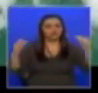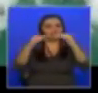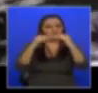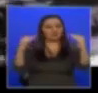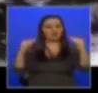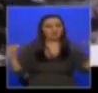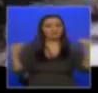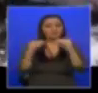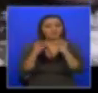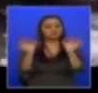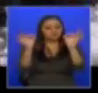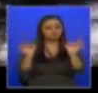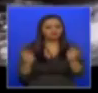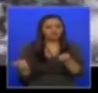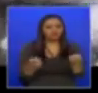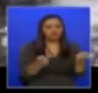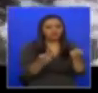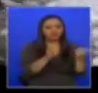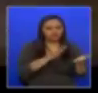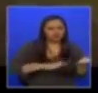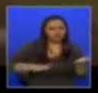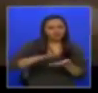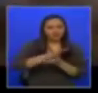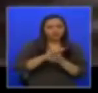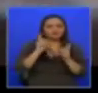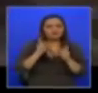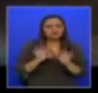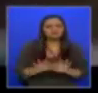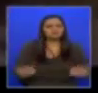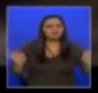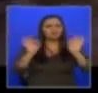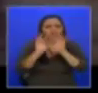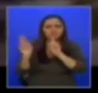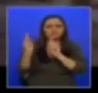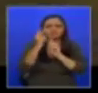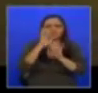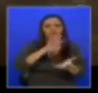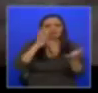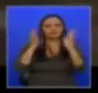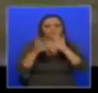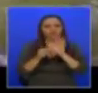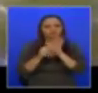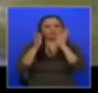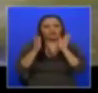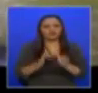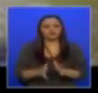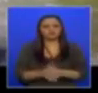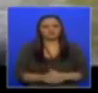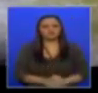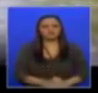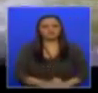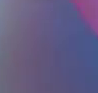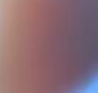y el correcto manejo de recursos son aspectos visibles de la revolución ciudadana.